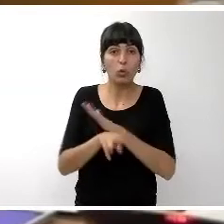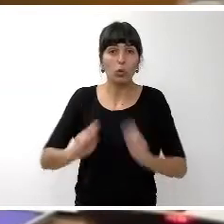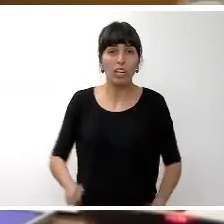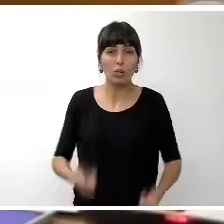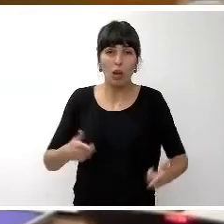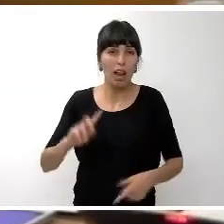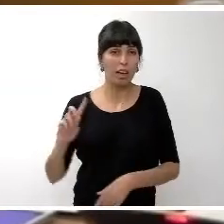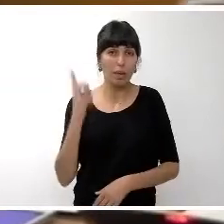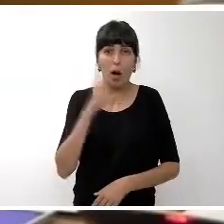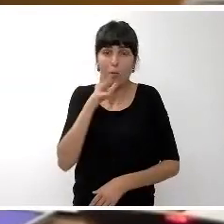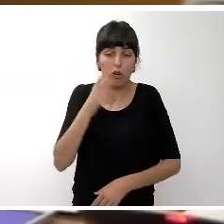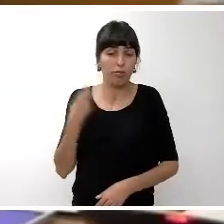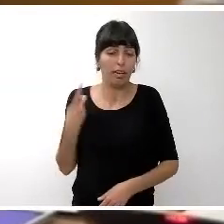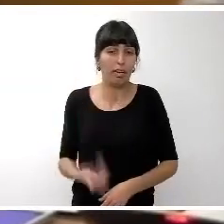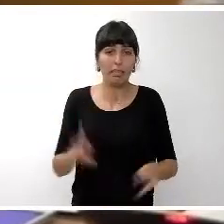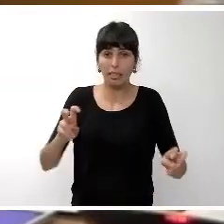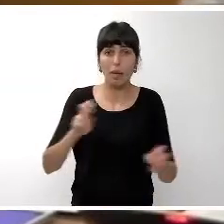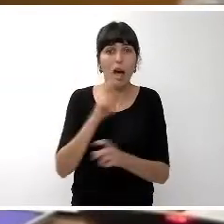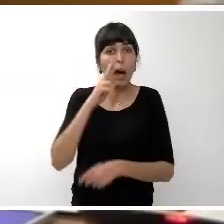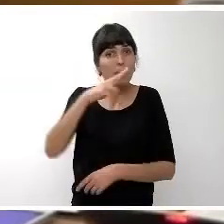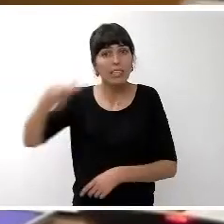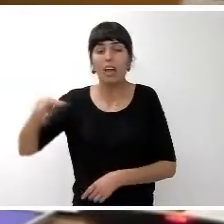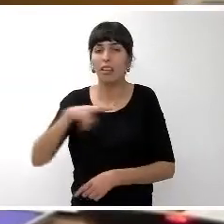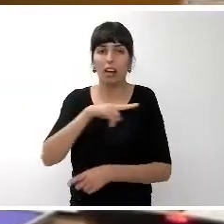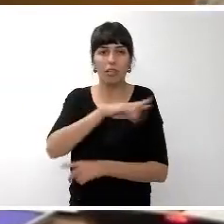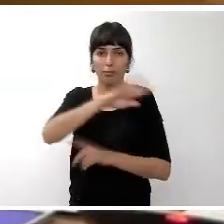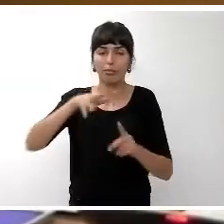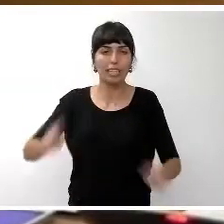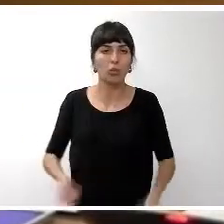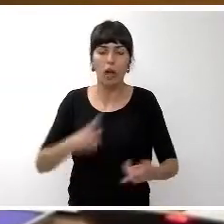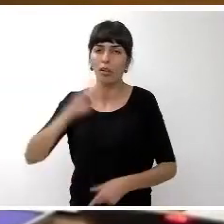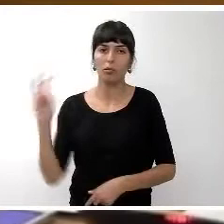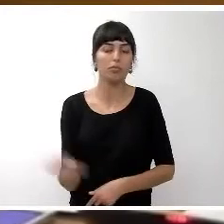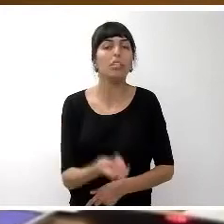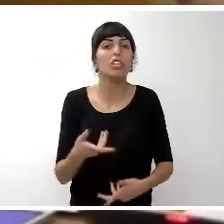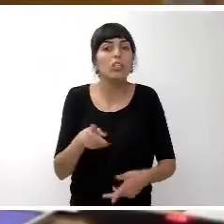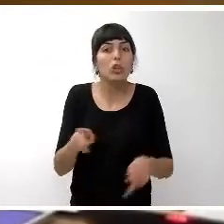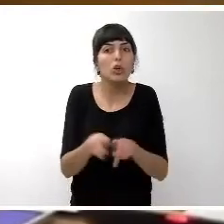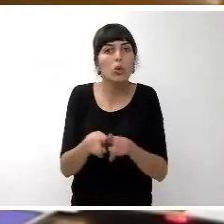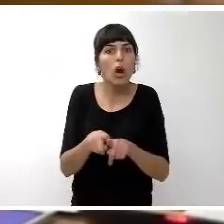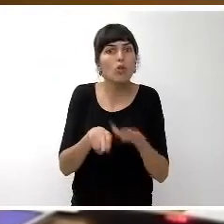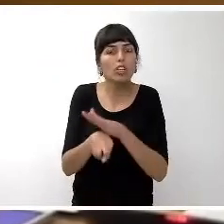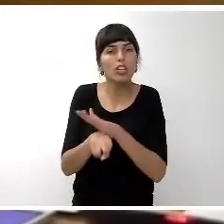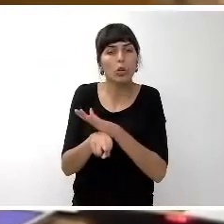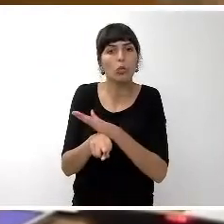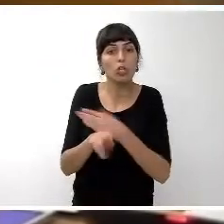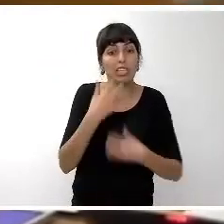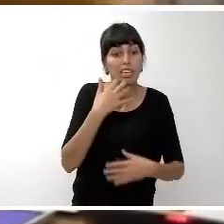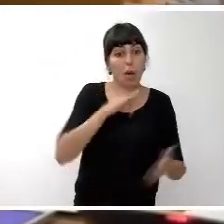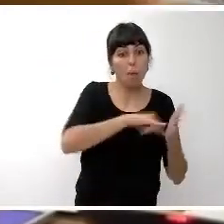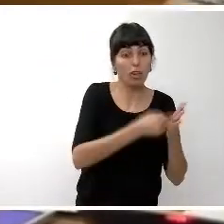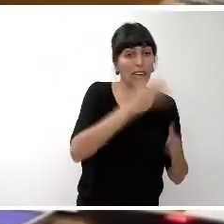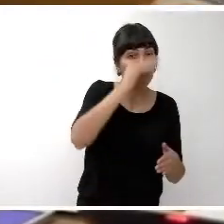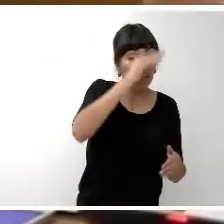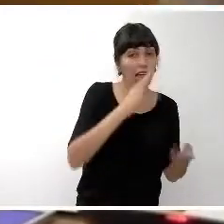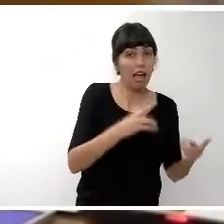biológica geológica paisajística y por su significación social y eso es un activo con políticas inteligentes creativas que atiendan a las